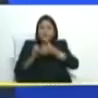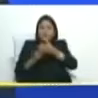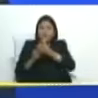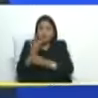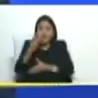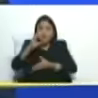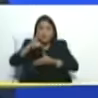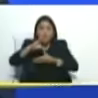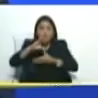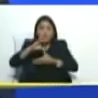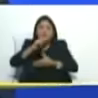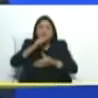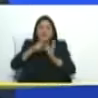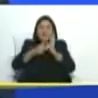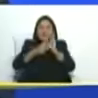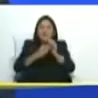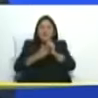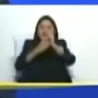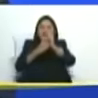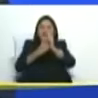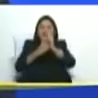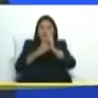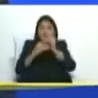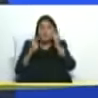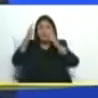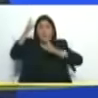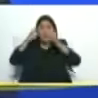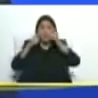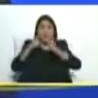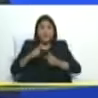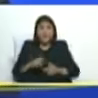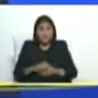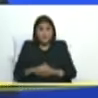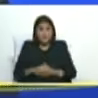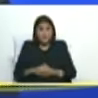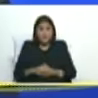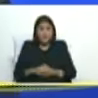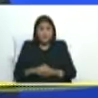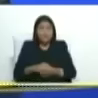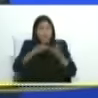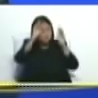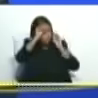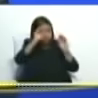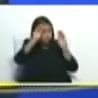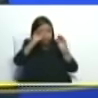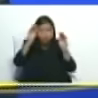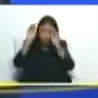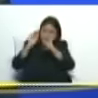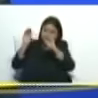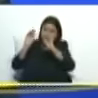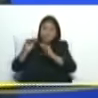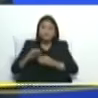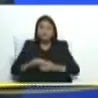comandante dirigiendo conduciendo orientando construyendo